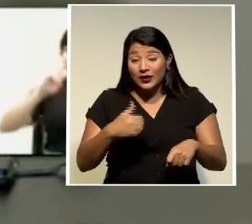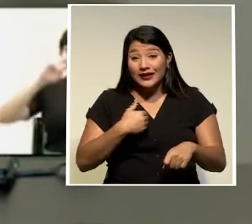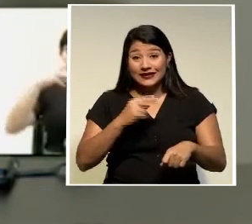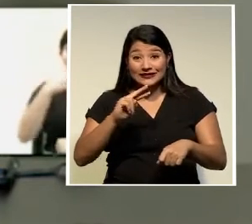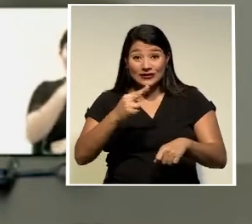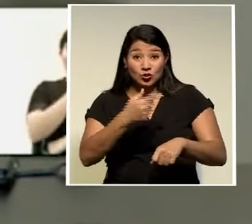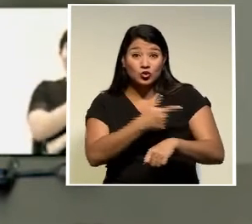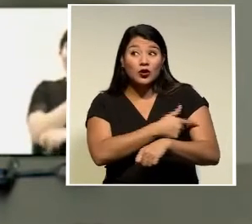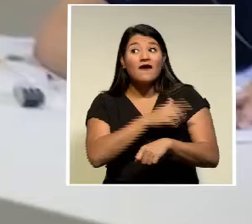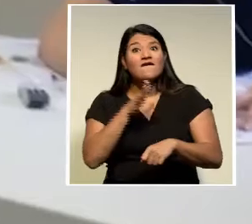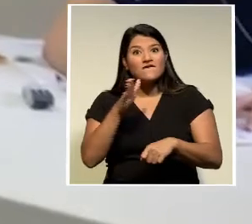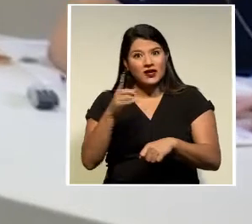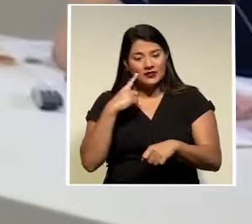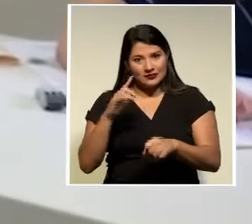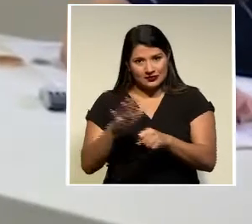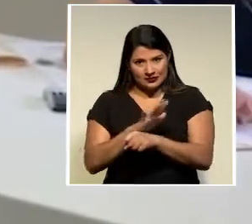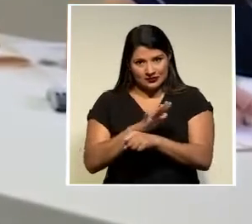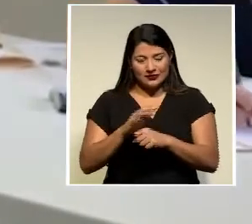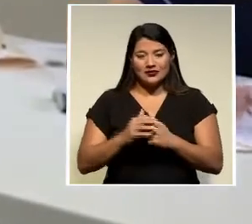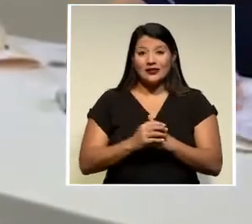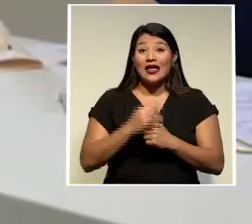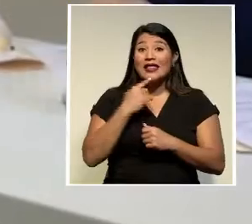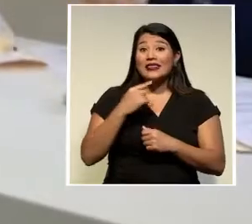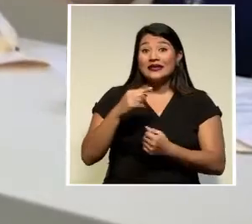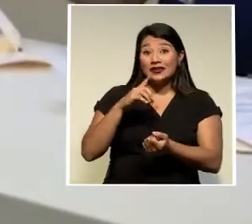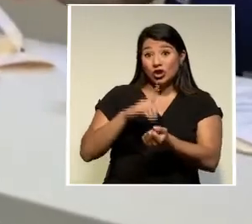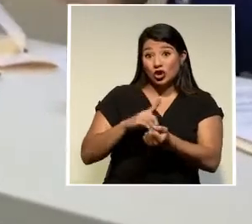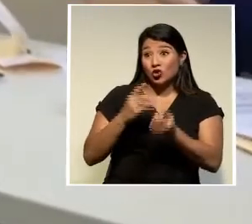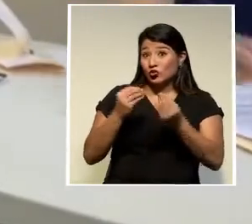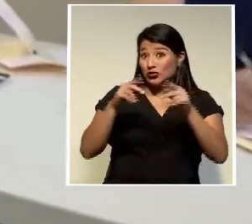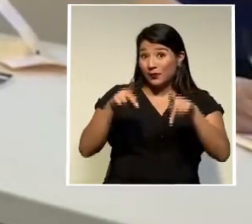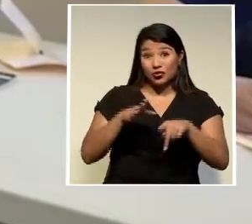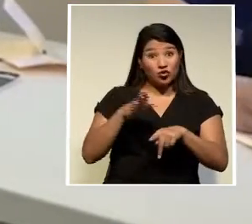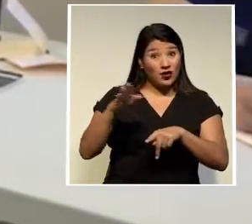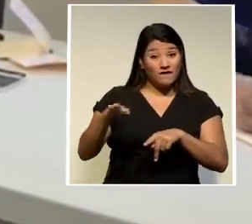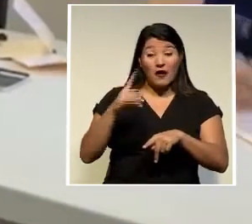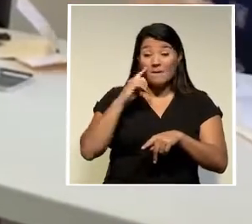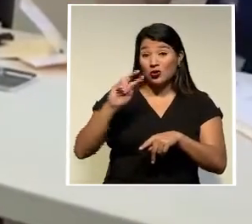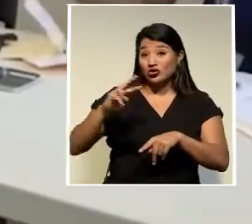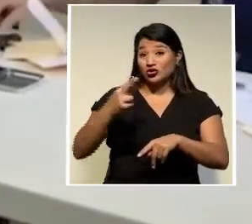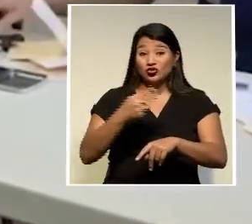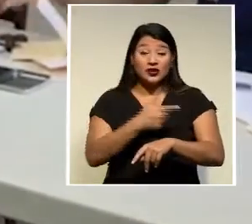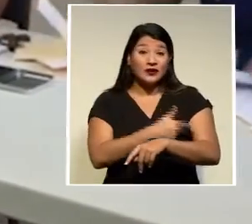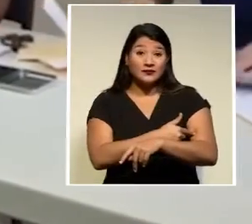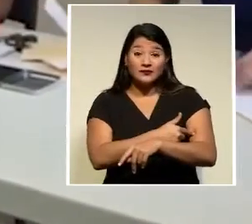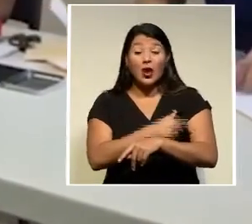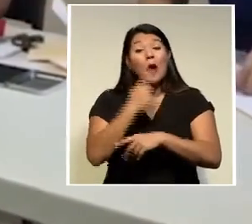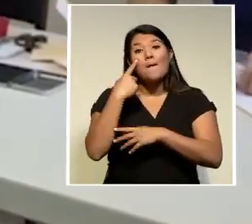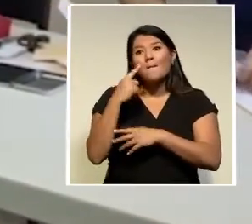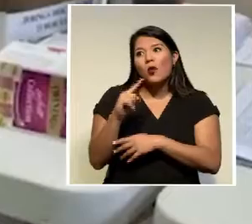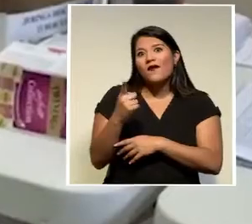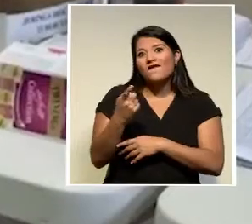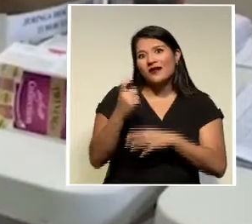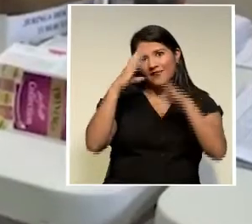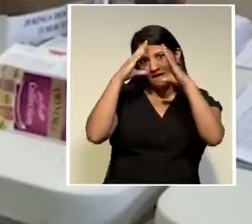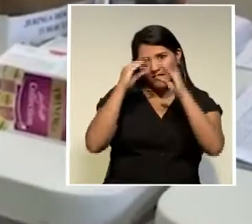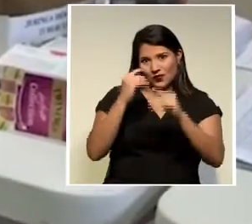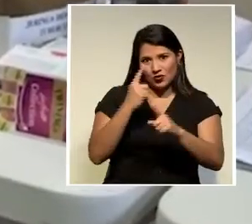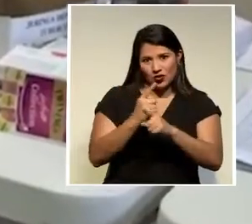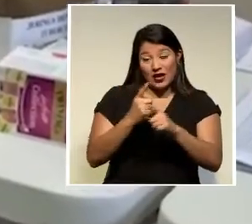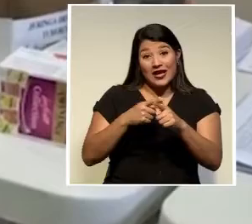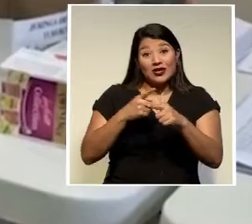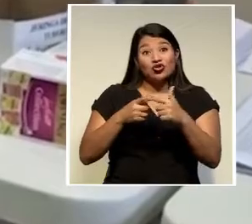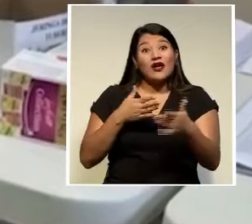dosis completen esquemas González explica que muchas personas no se están vacunando por desinformación lo cual viene a afectar la